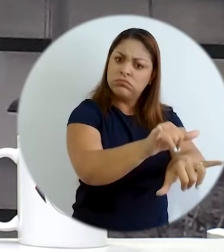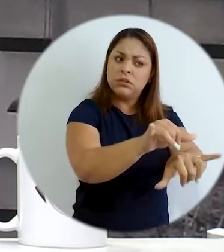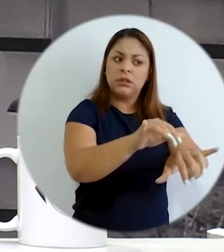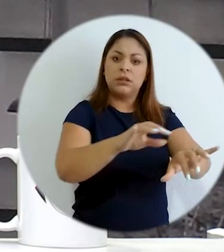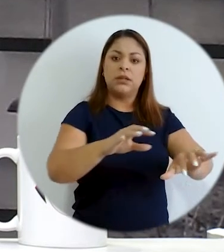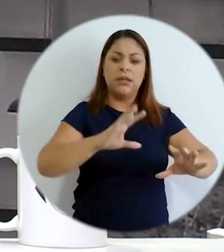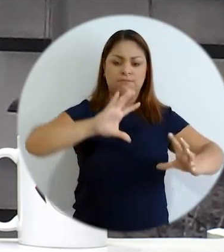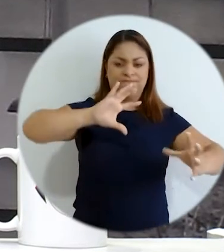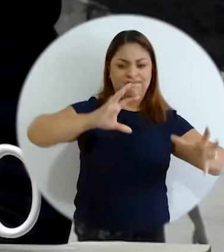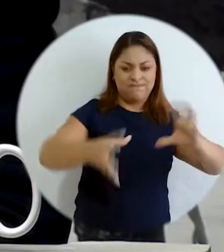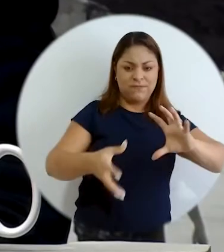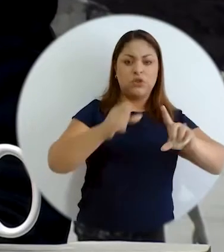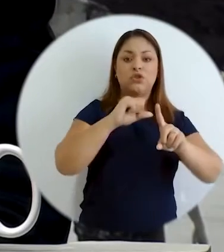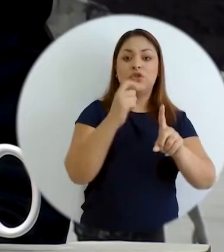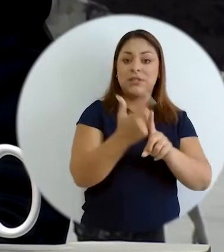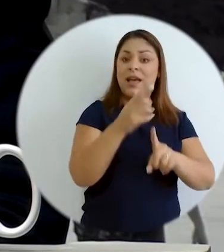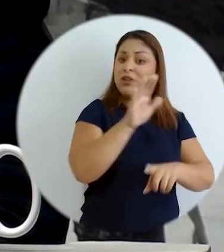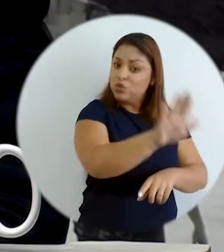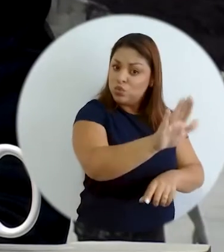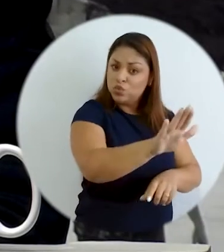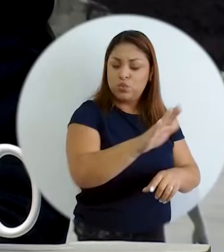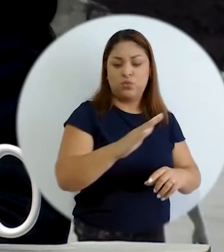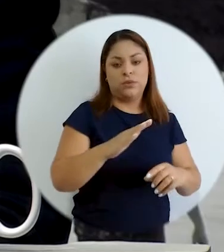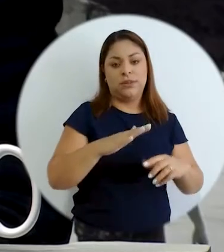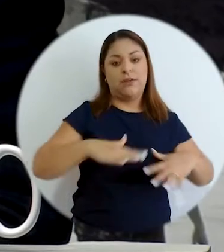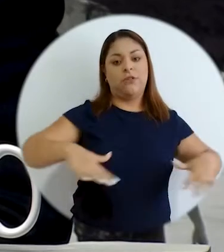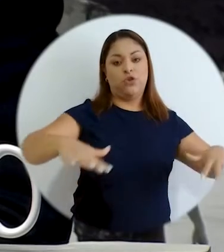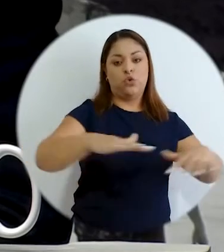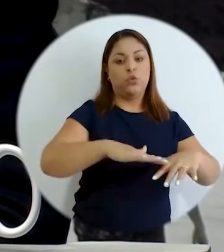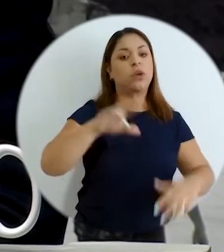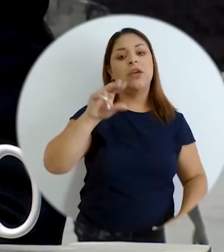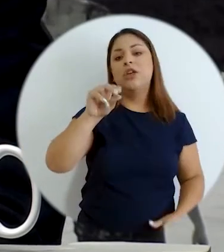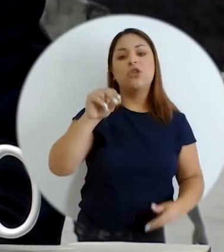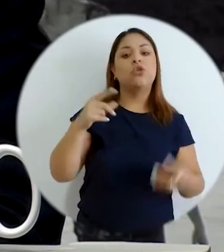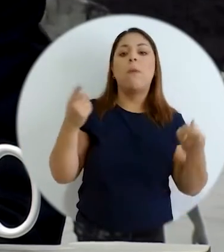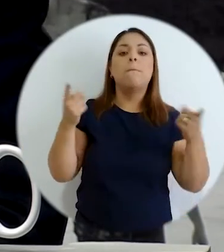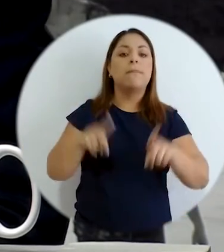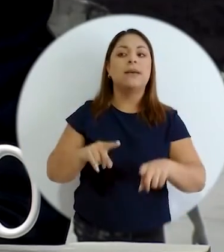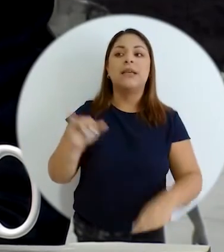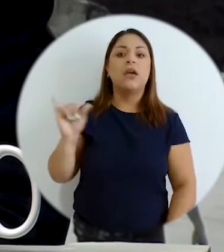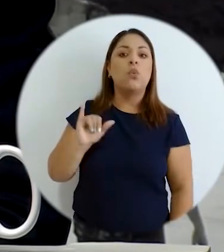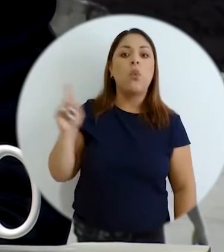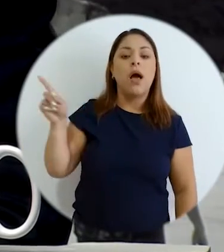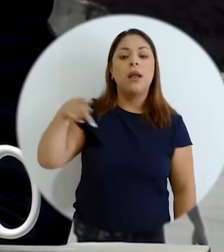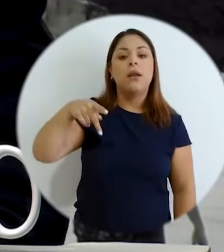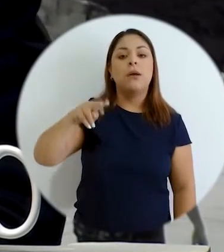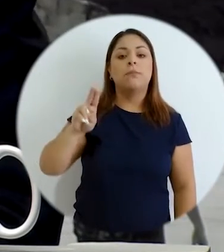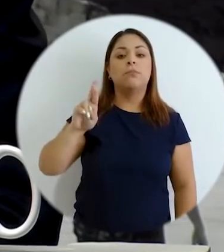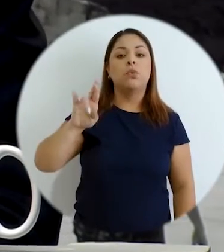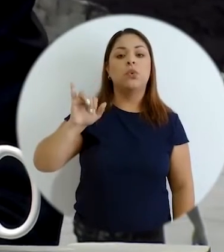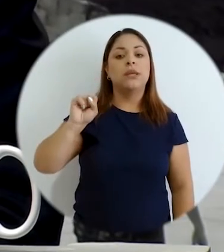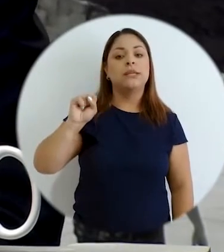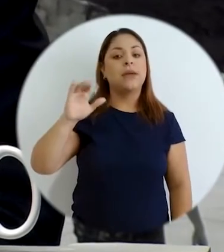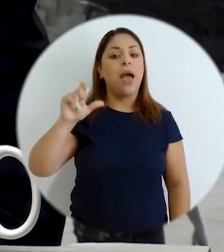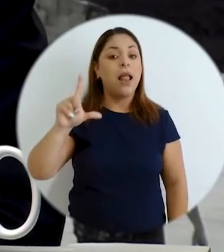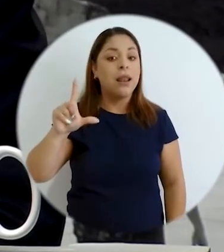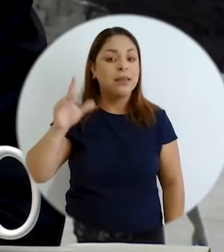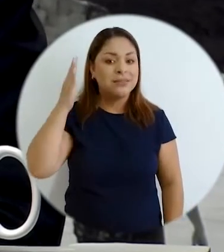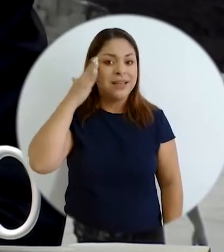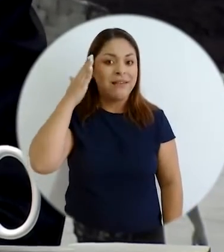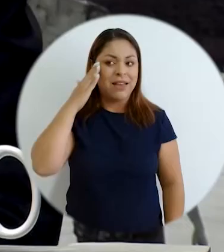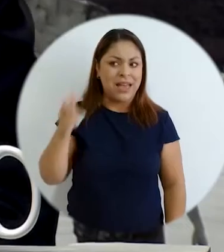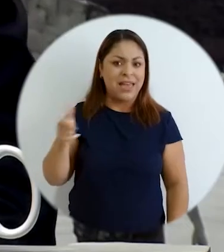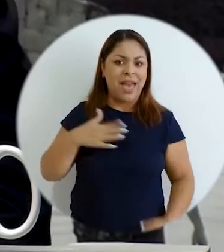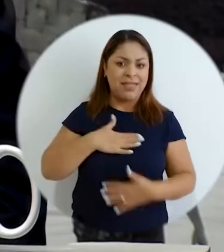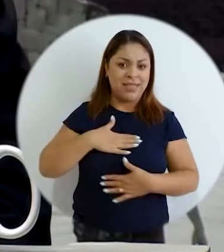las capacidades de transformación social de sus mismos territorios y entonces no pase como lo que pasa en Puriscal miren Puriscal es un